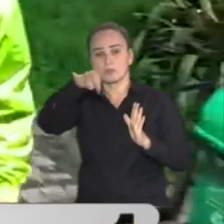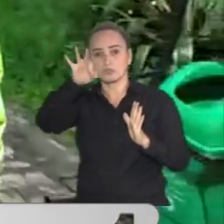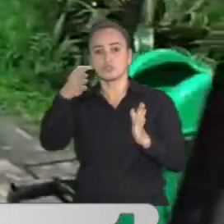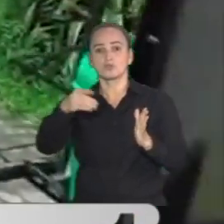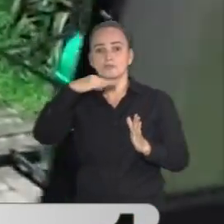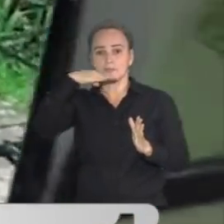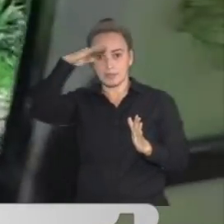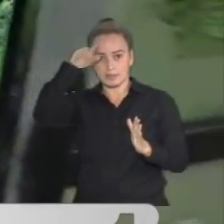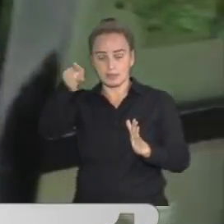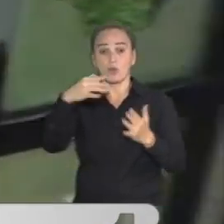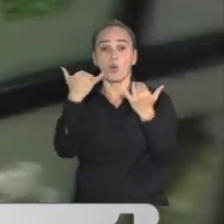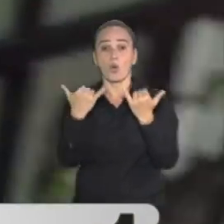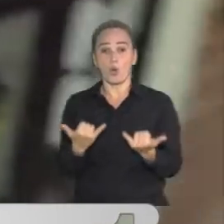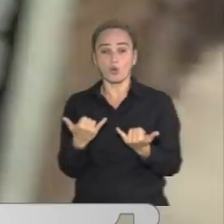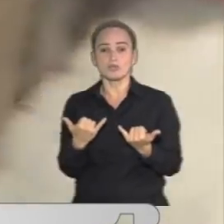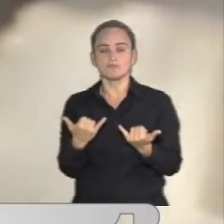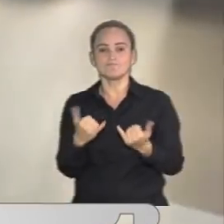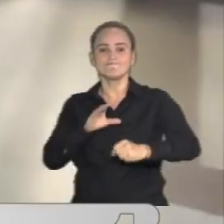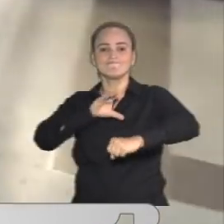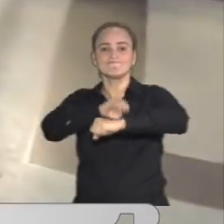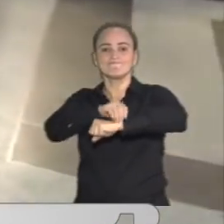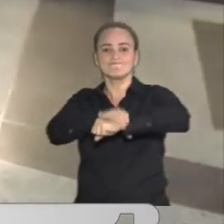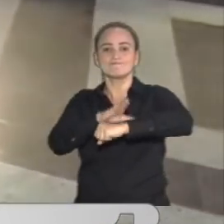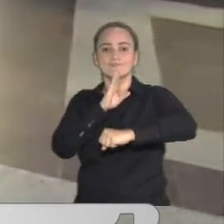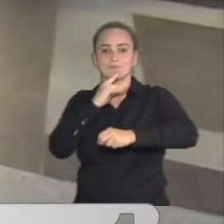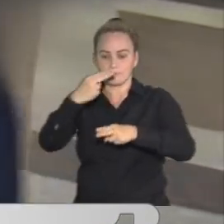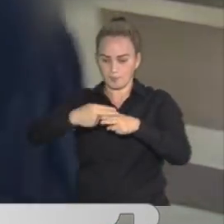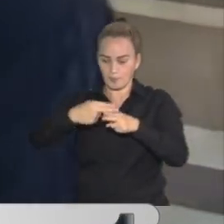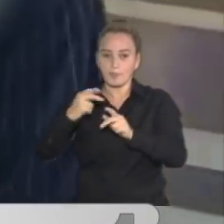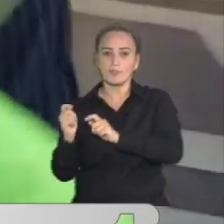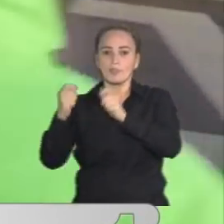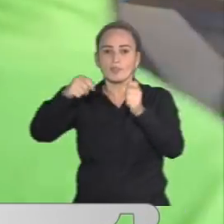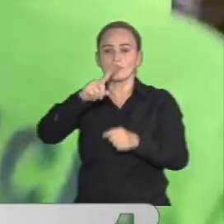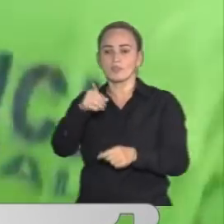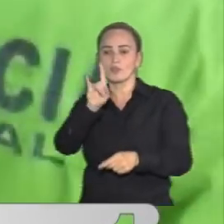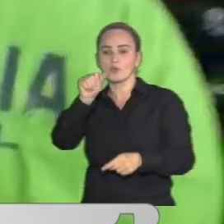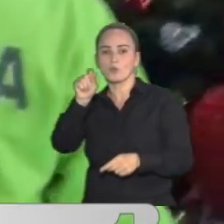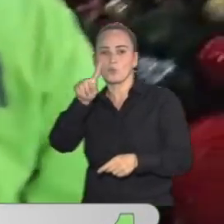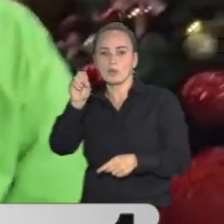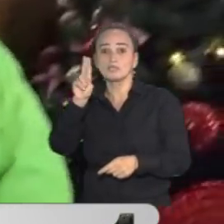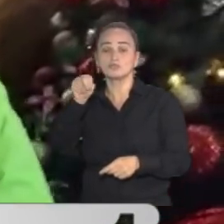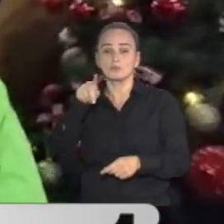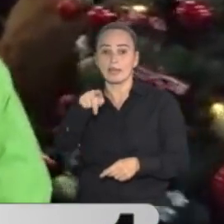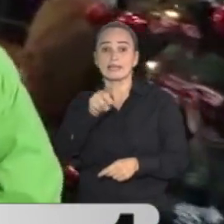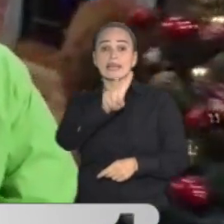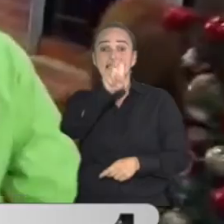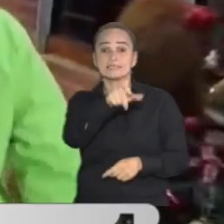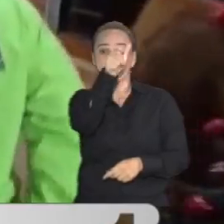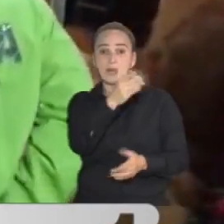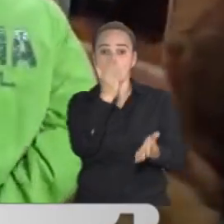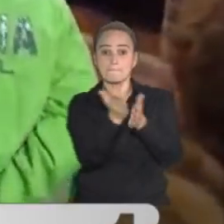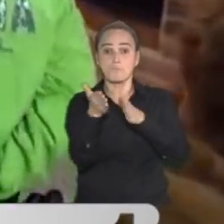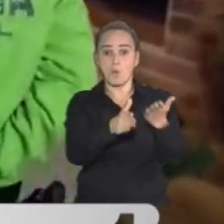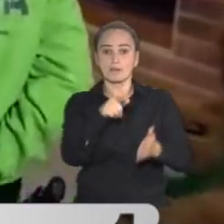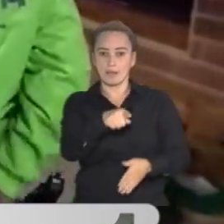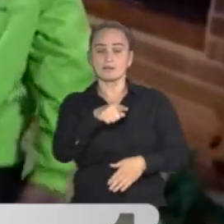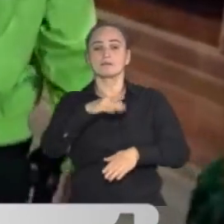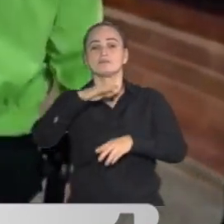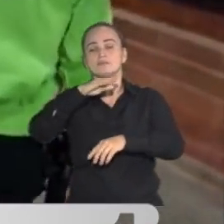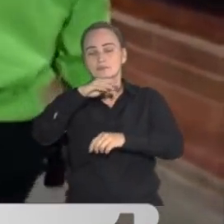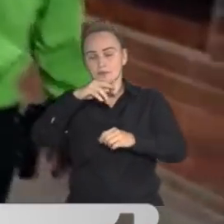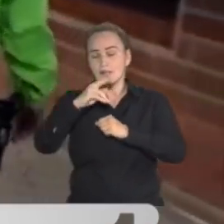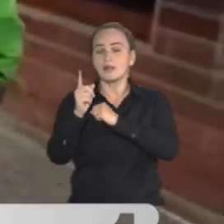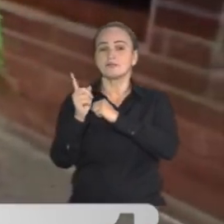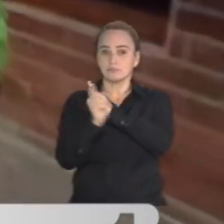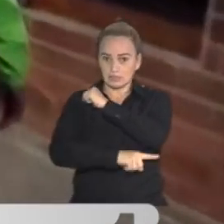en Medellín. Hoy se realizó la captura de Alias Guasón, un hombre sindicado por la muerte de siete personas desde el mes de